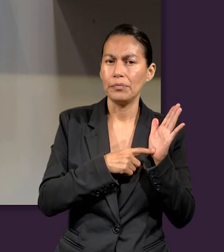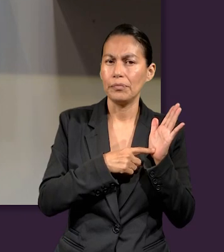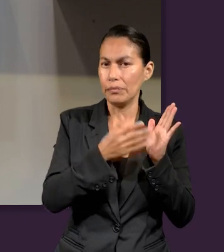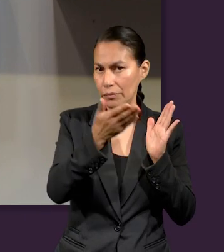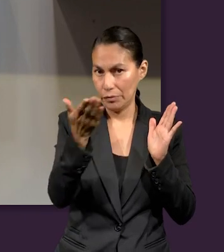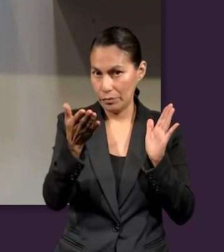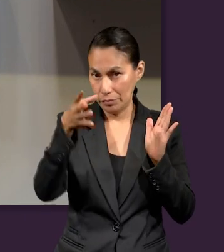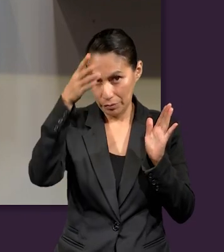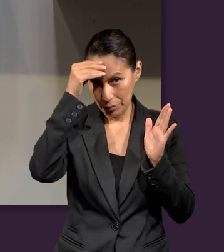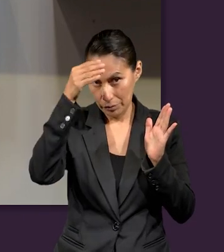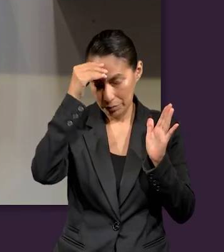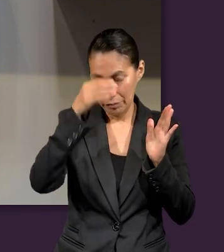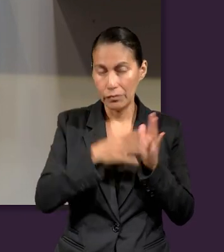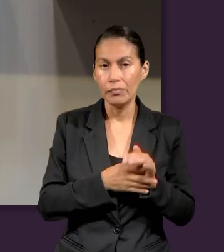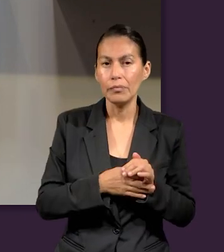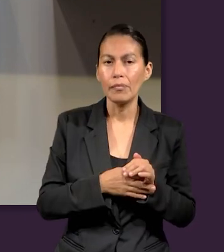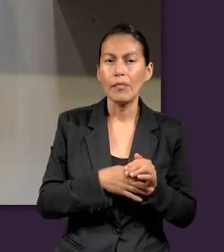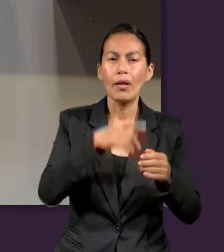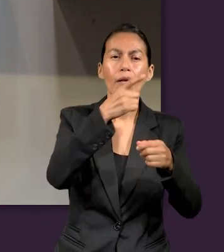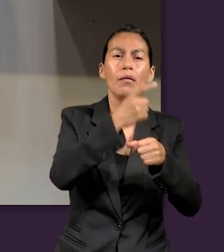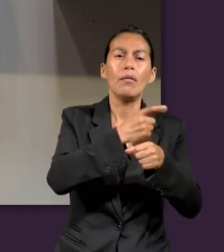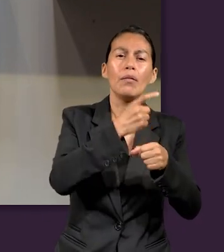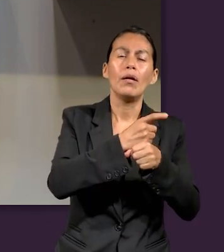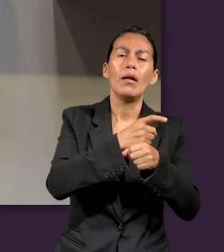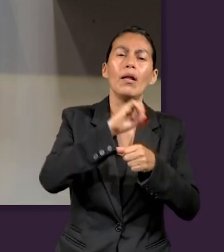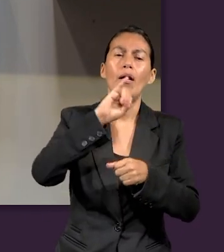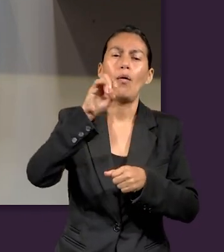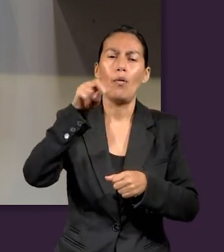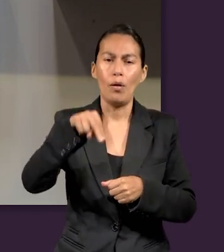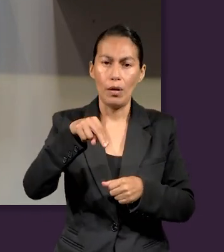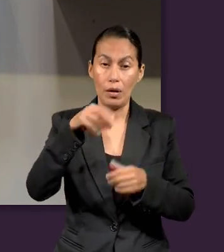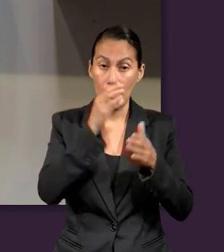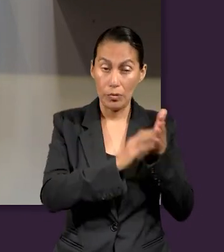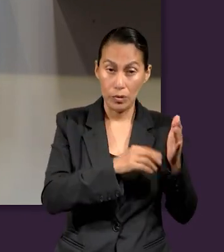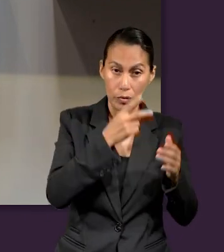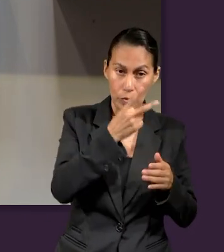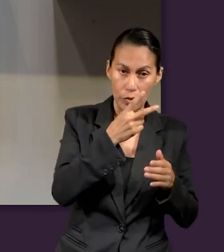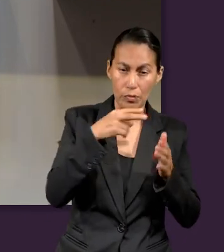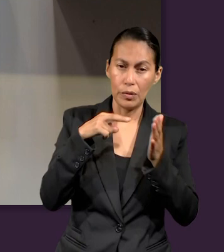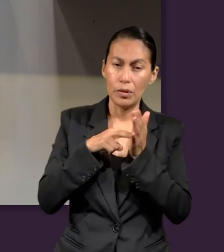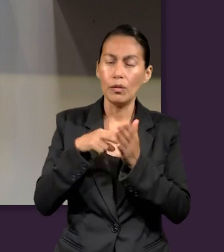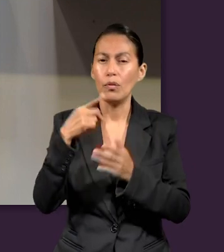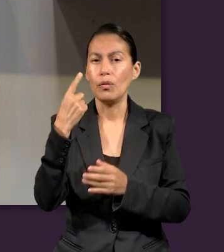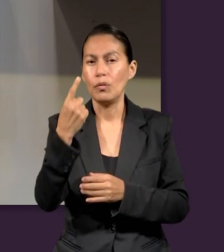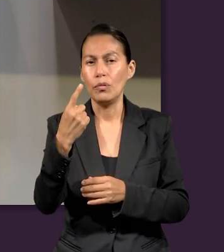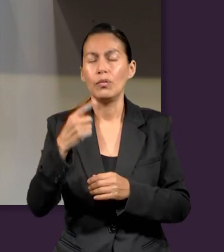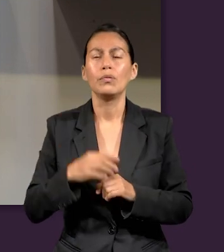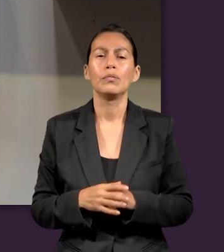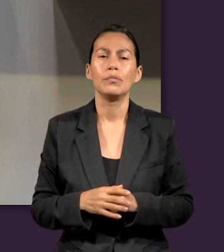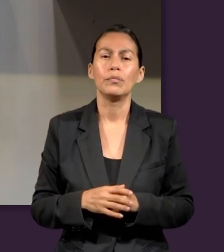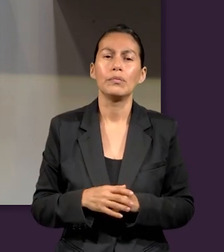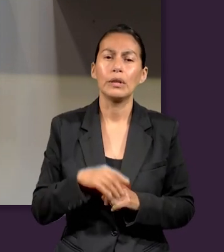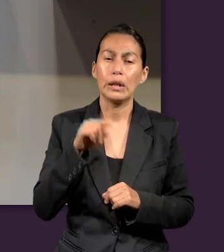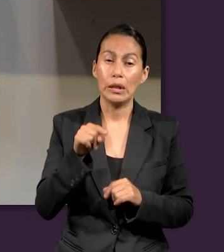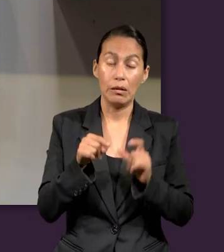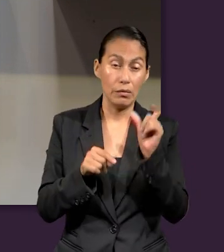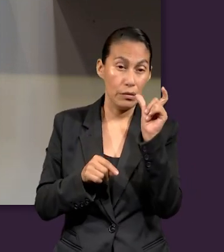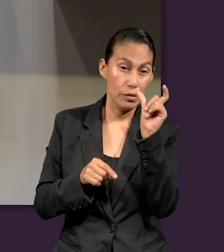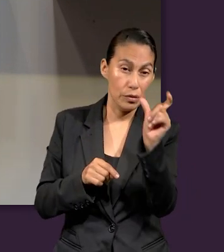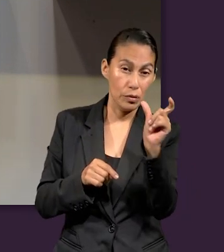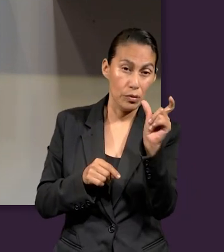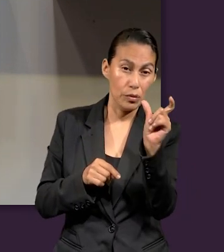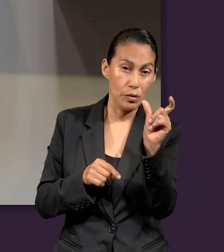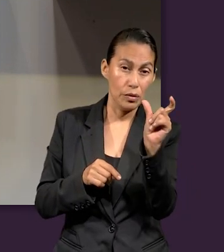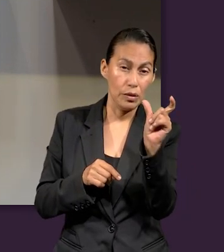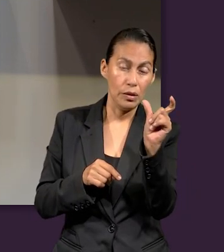deberíamos recordarle a nuestros oyentes, que es el siguiente. Primera de Juan, capítulo 2, versículo 1, me parece que